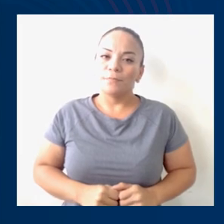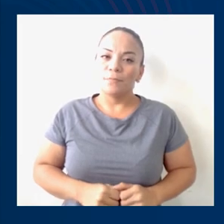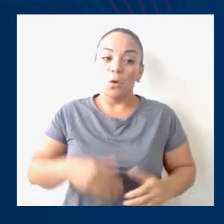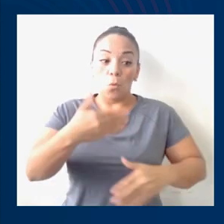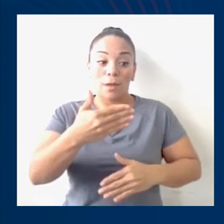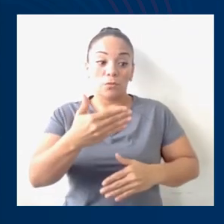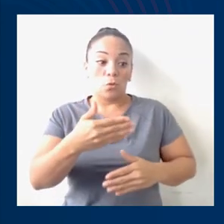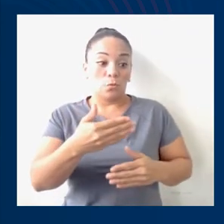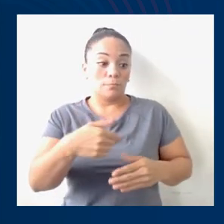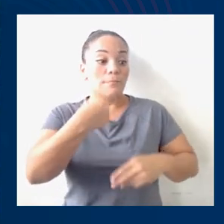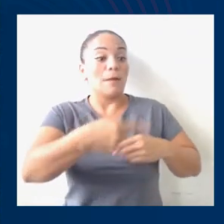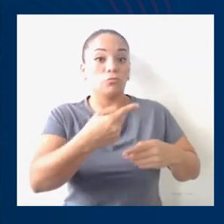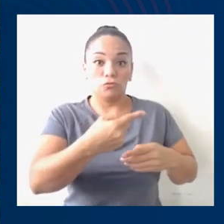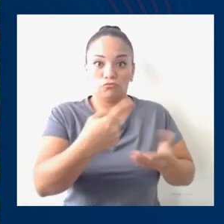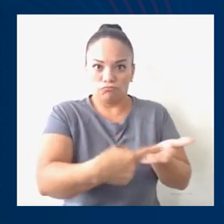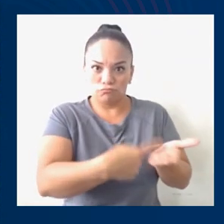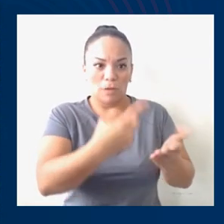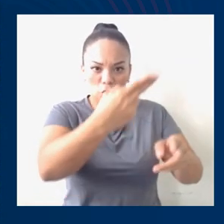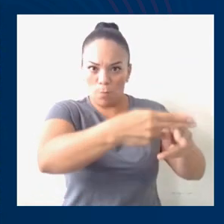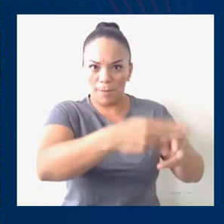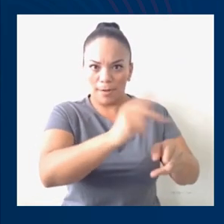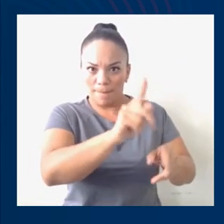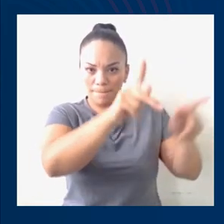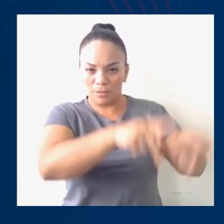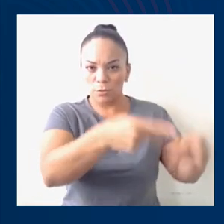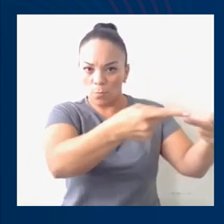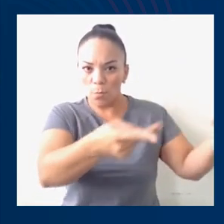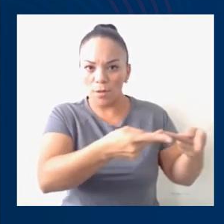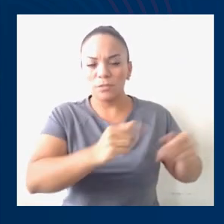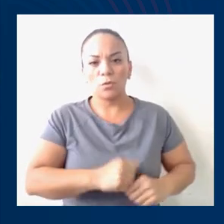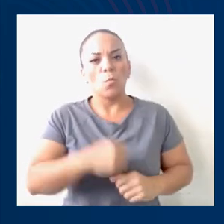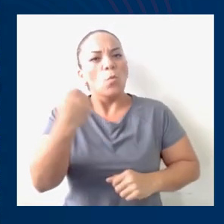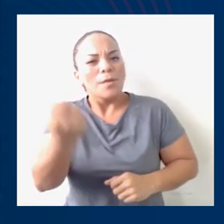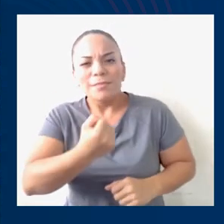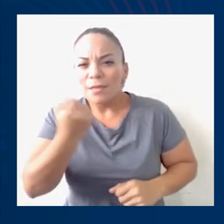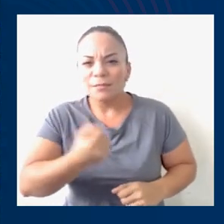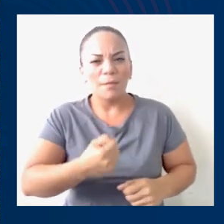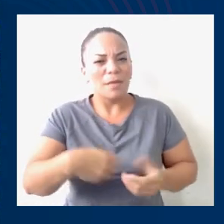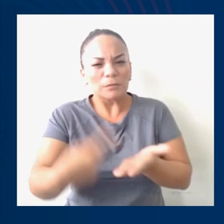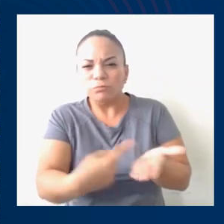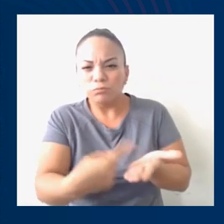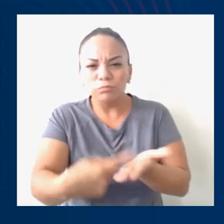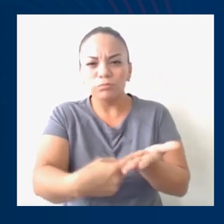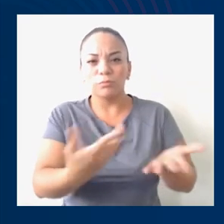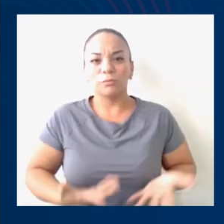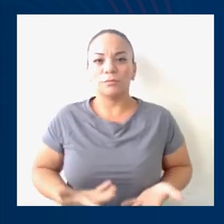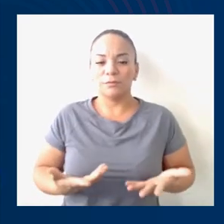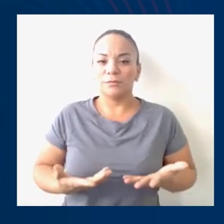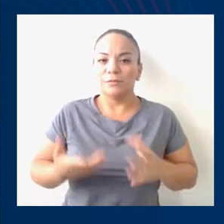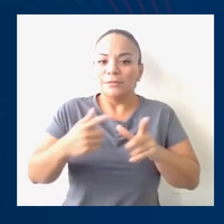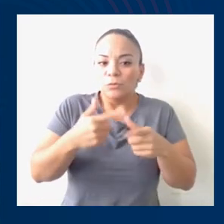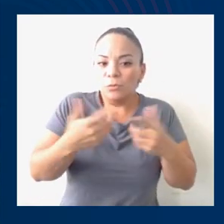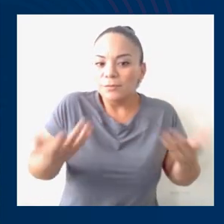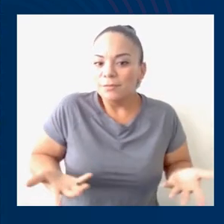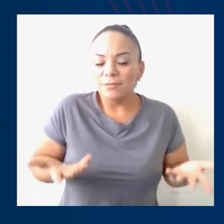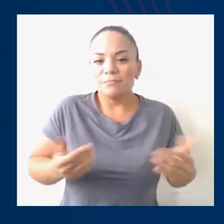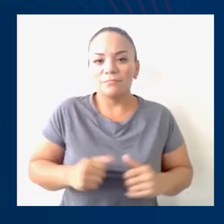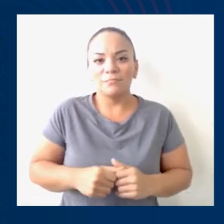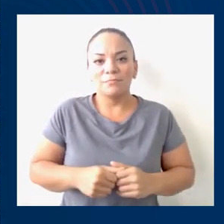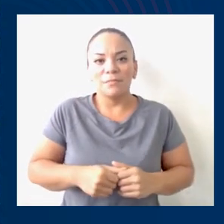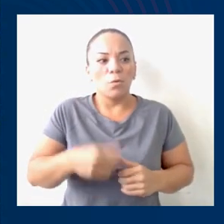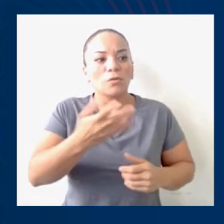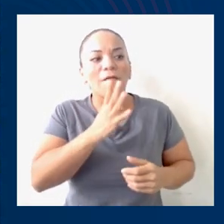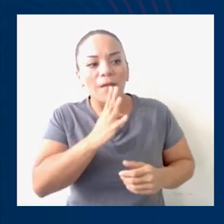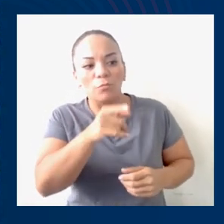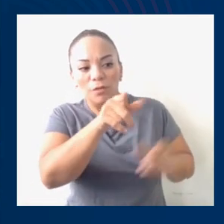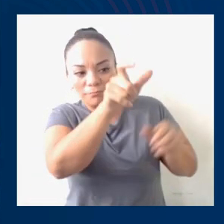nombrar a alguien muy intensamente sobre el pasado de esta persona, sobre su honradez, sobre